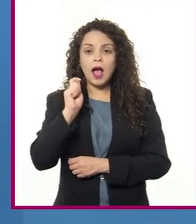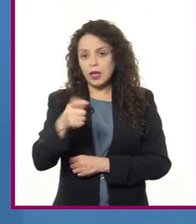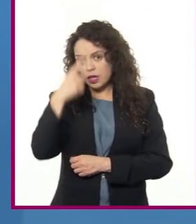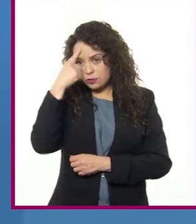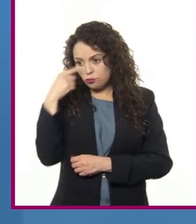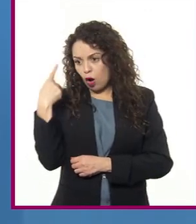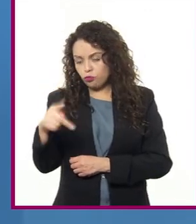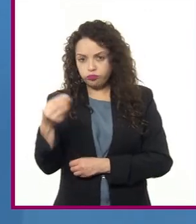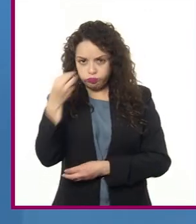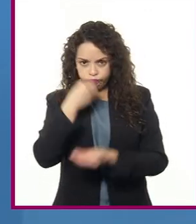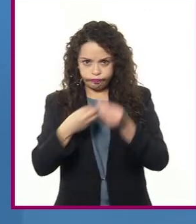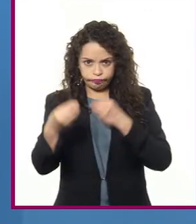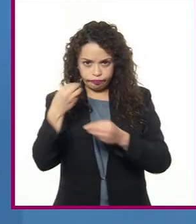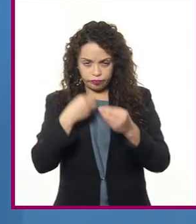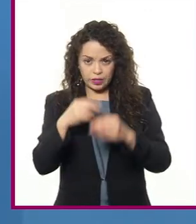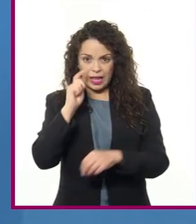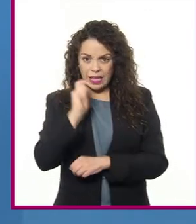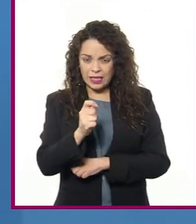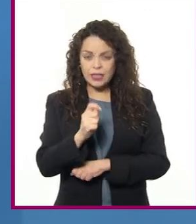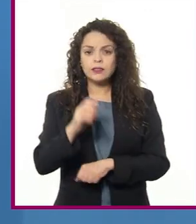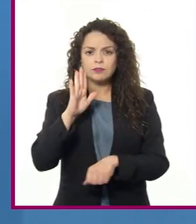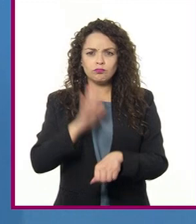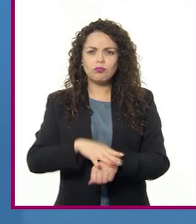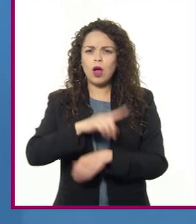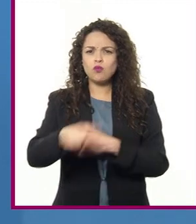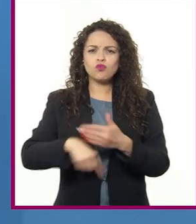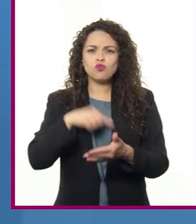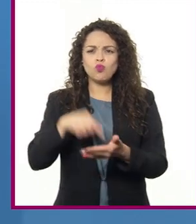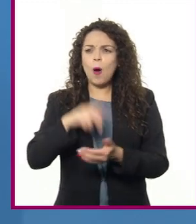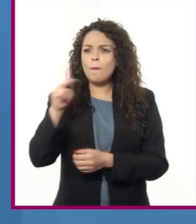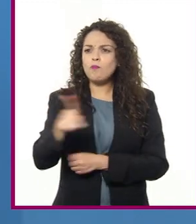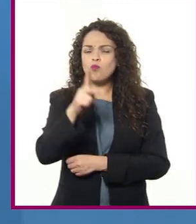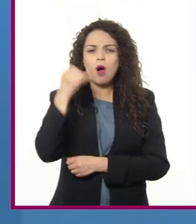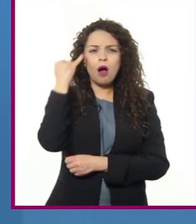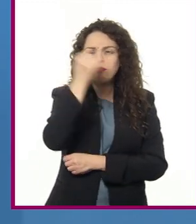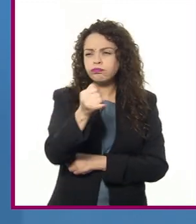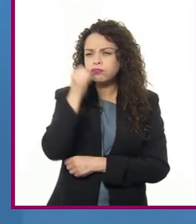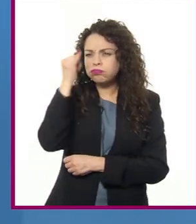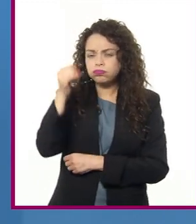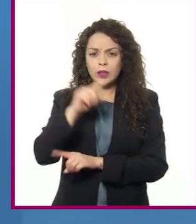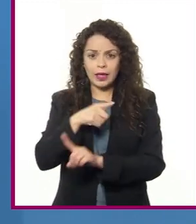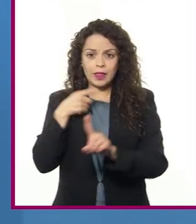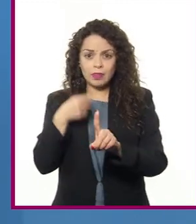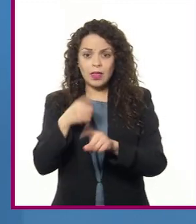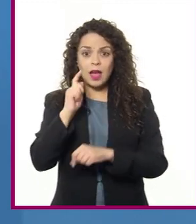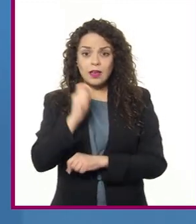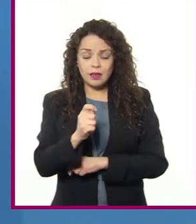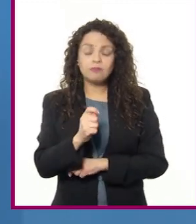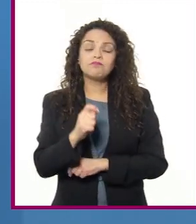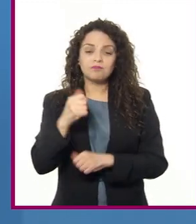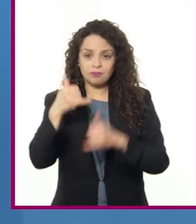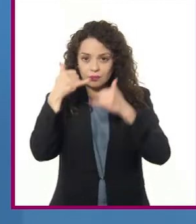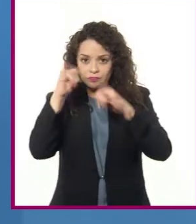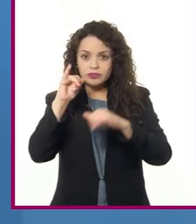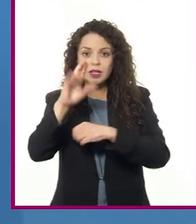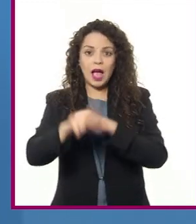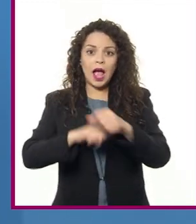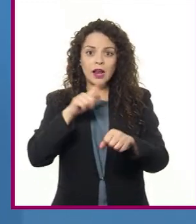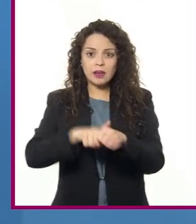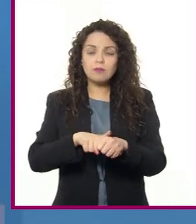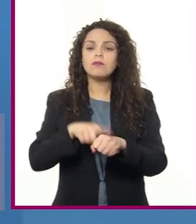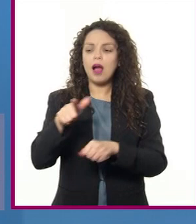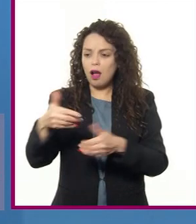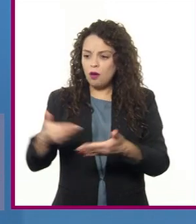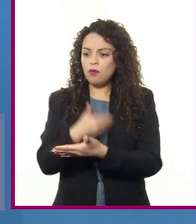cuando se lleva a cabo principalmente en espacios rurales y se refiere principalmente a la cría de animales para consumo familiar.